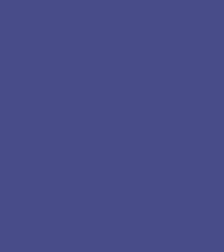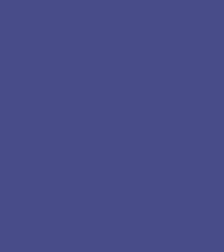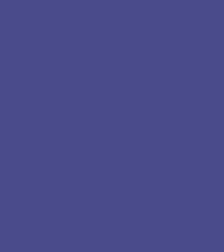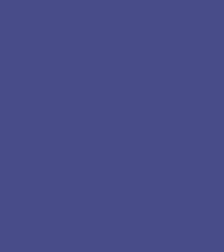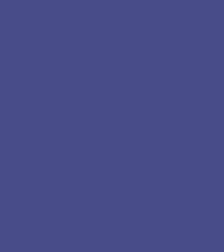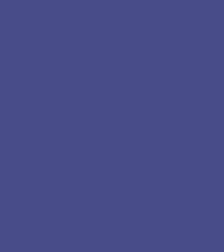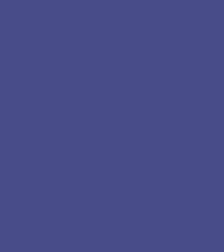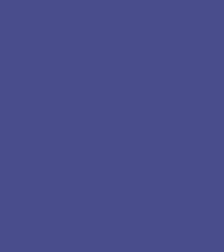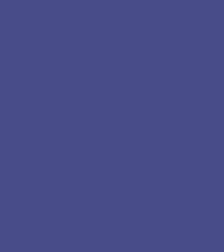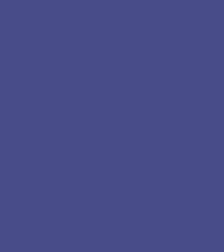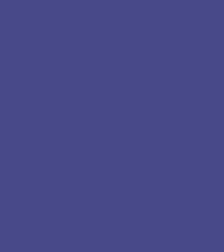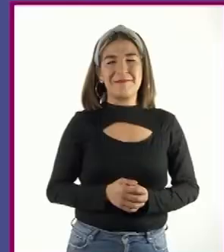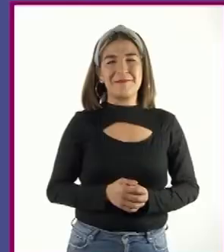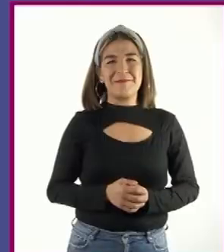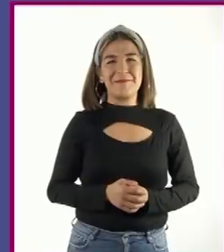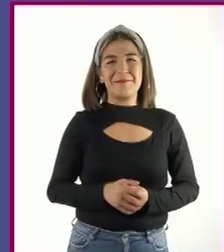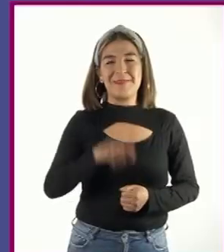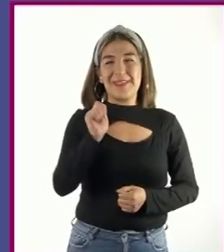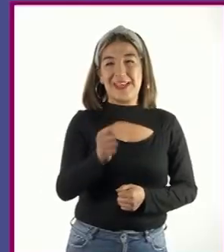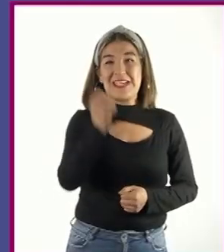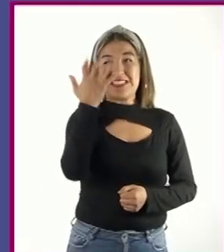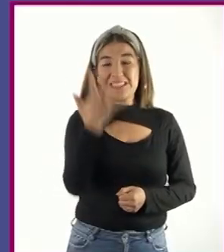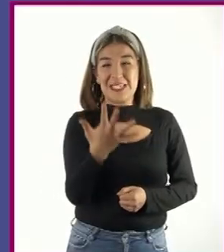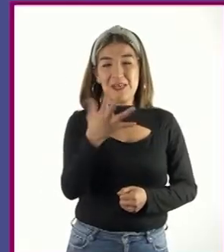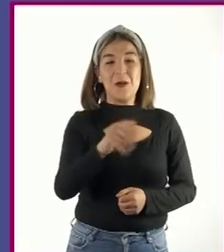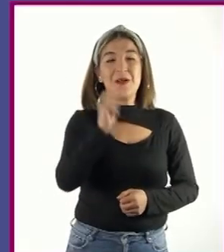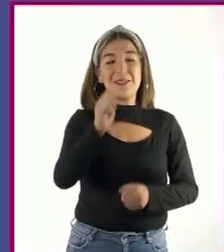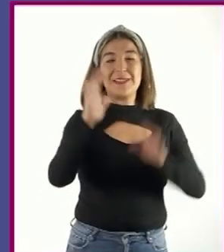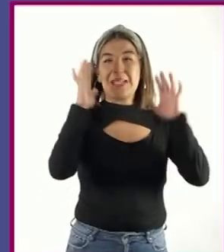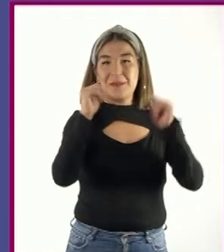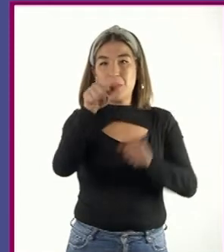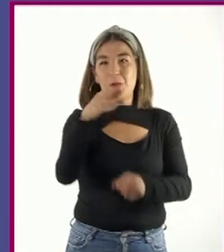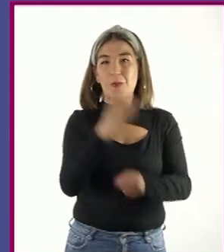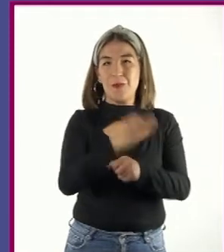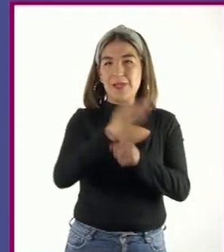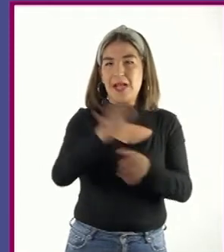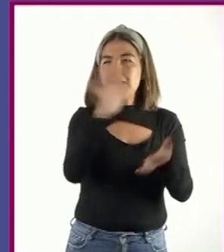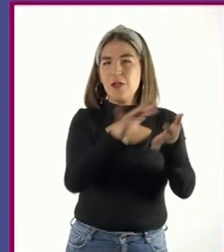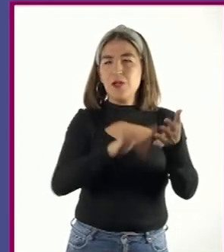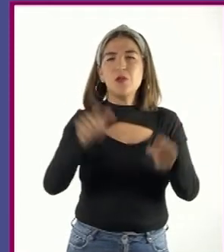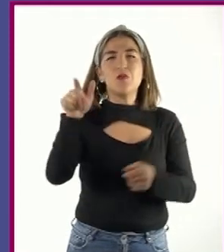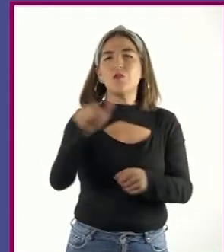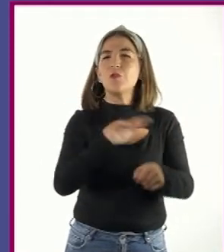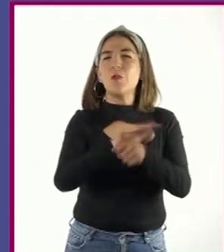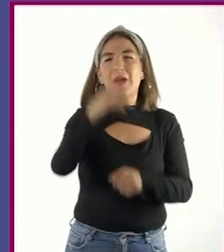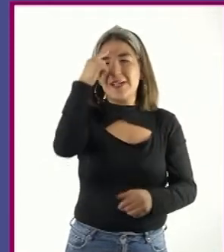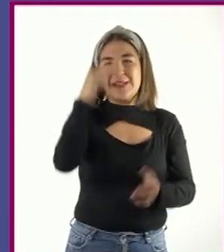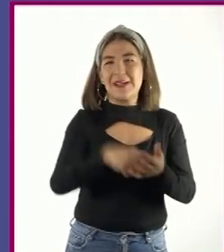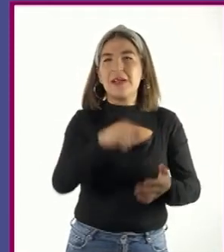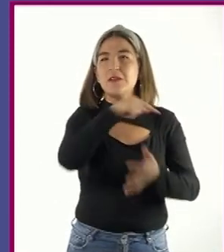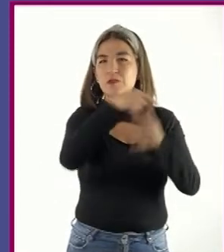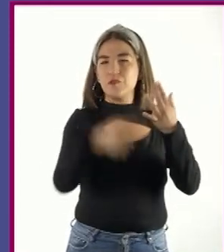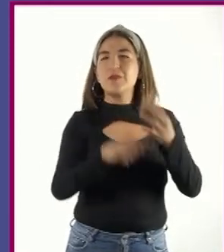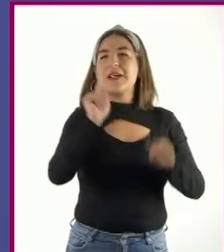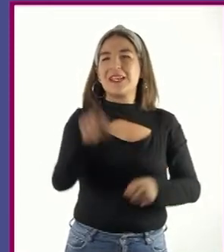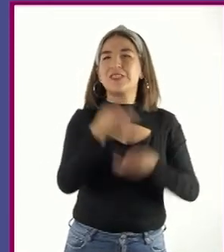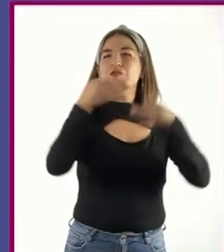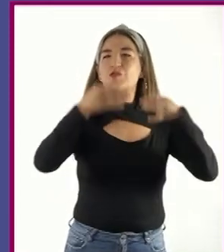De las cinco despedidas que acabas de leer, ¿cuál consideras que son formales?